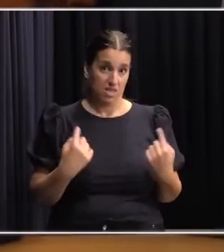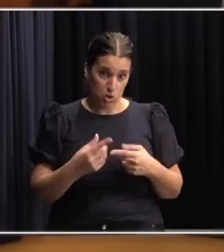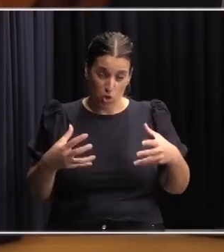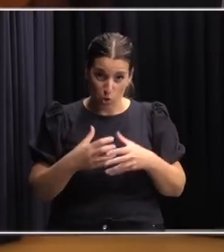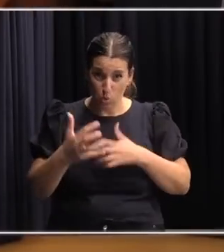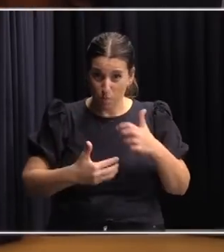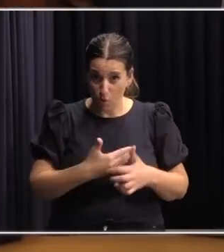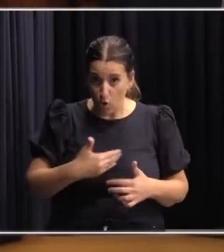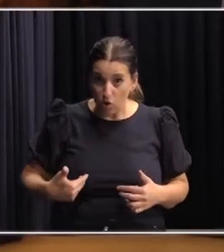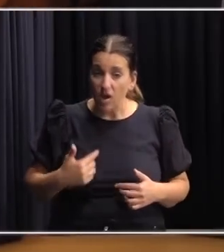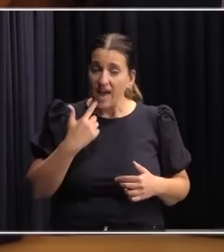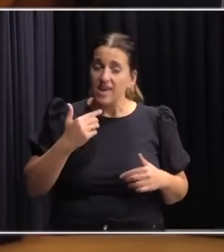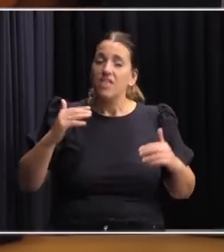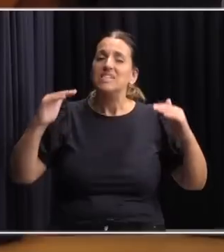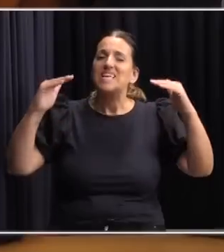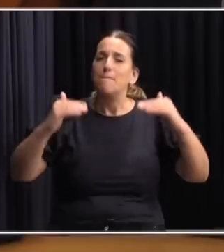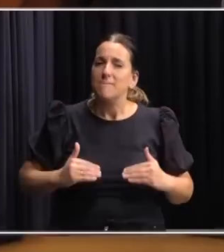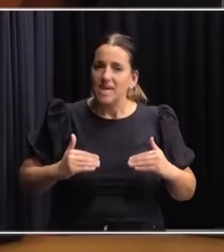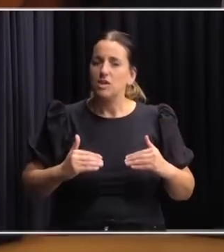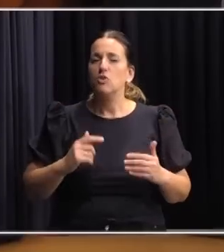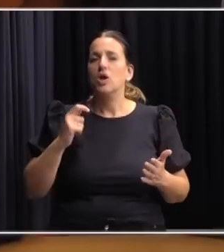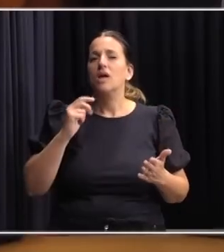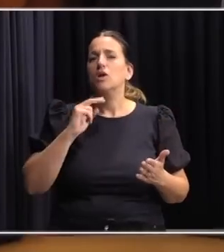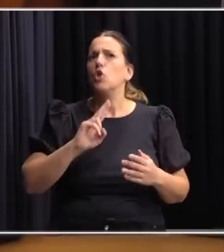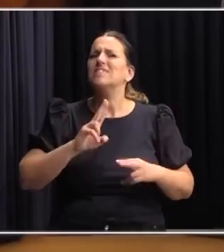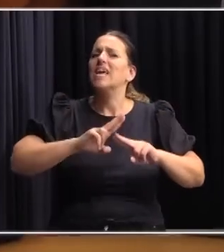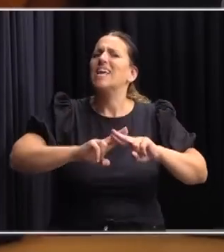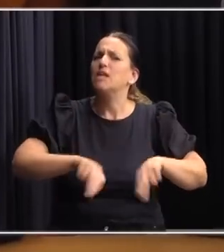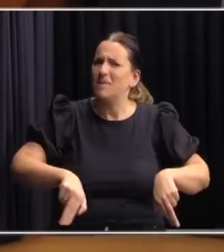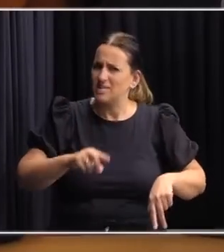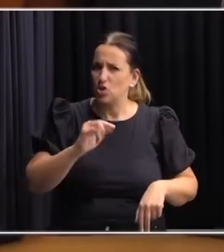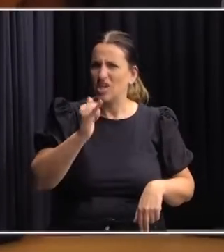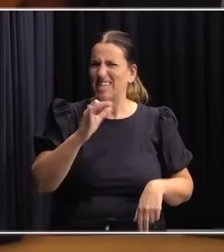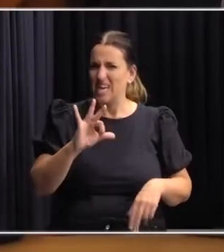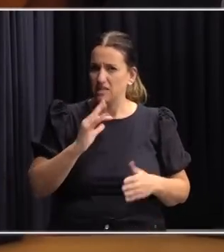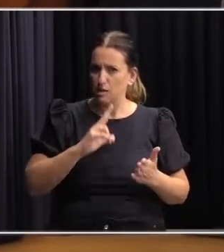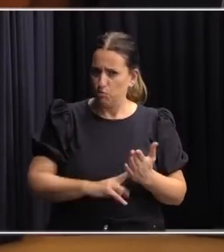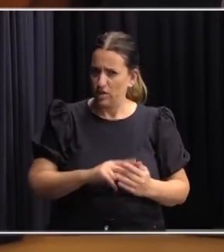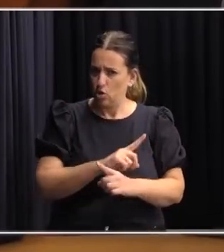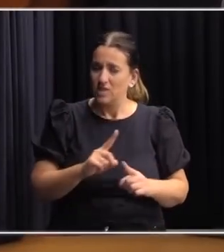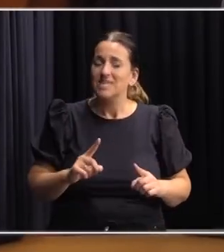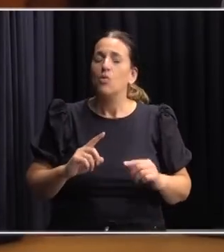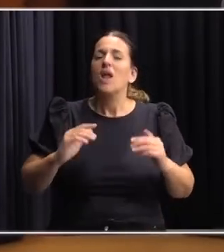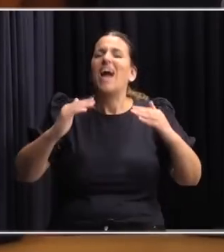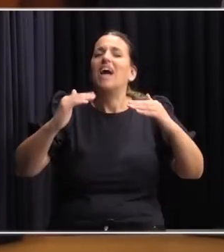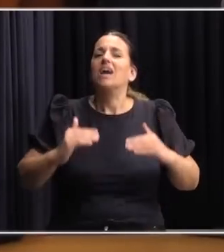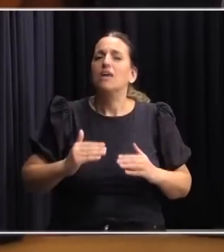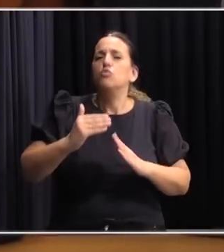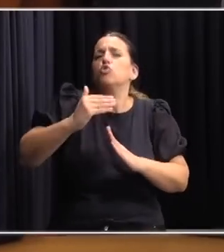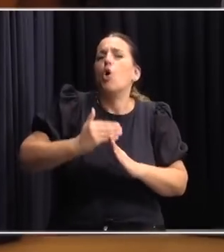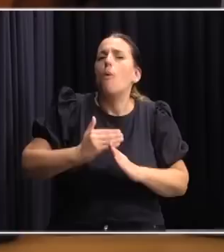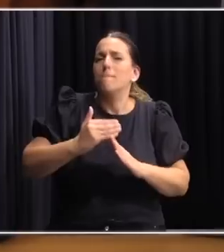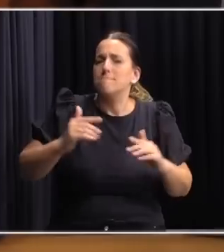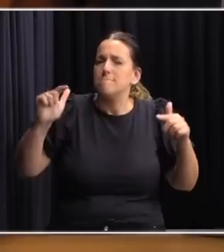una reducción del IAS no de eliminación de reducción del IAS y con